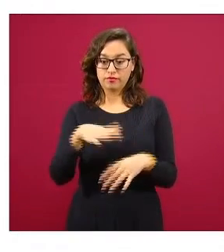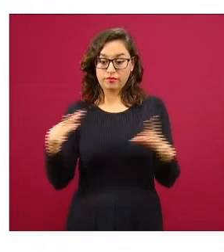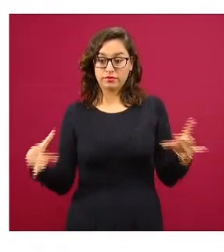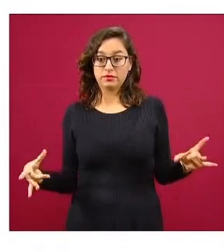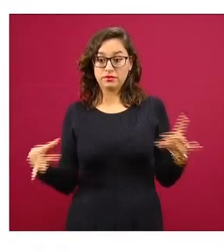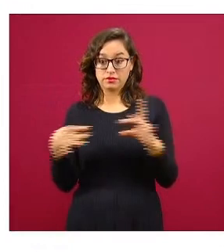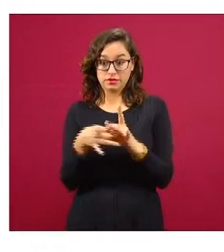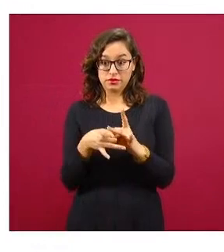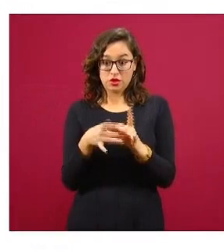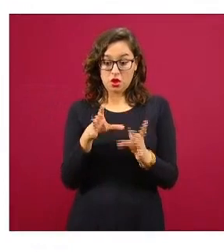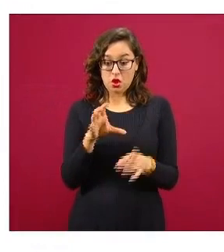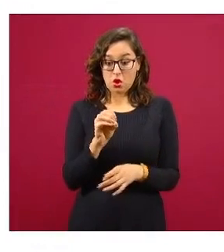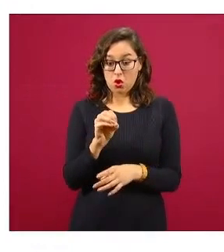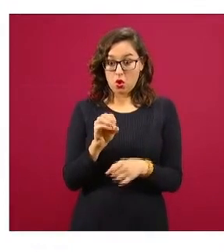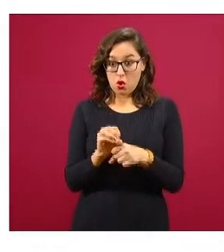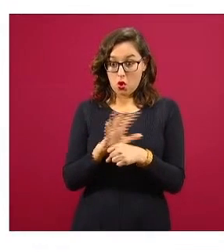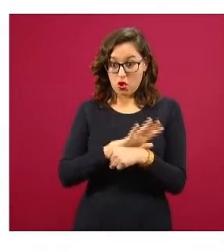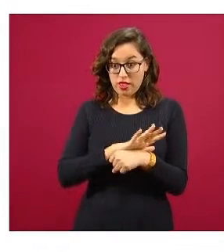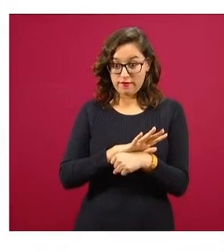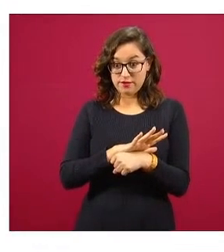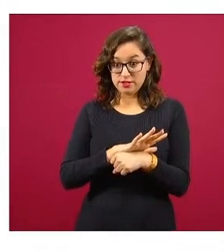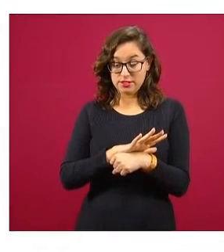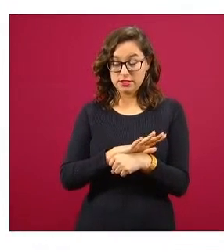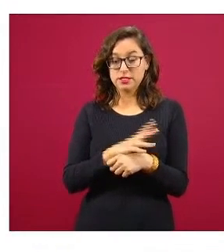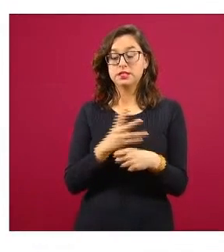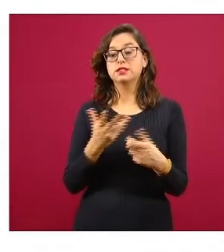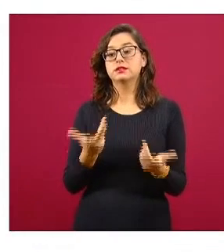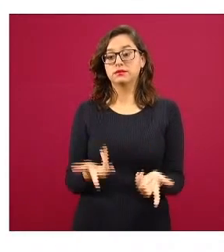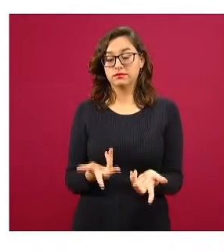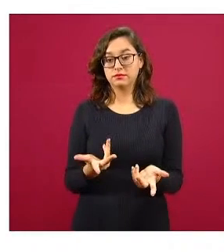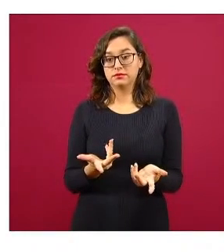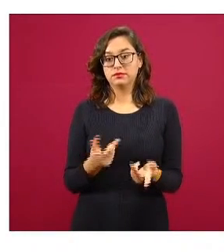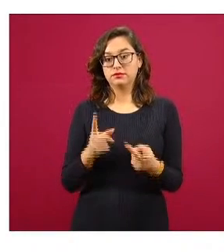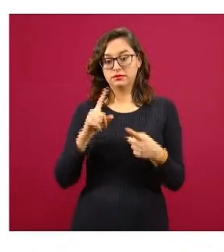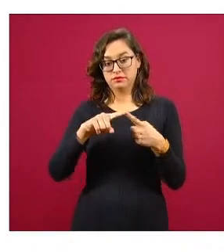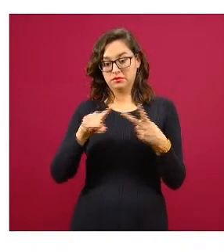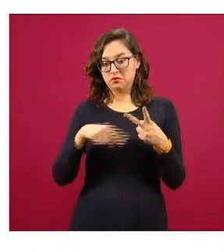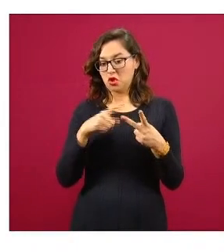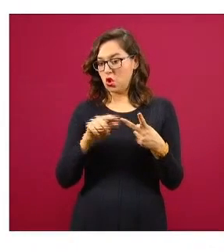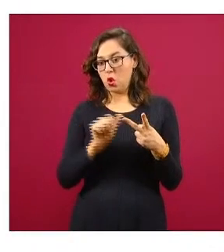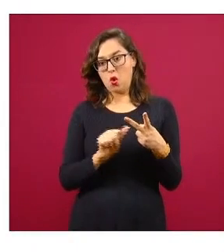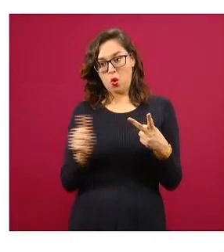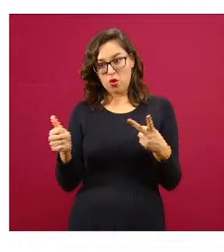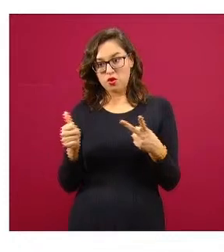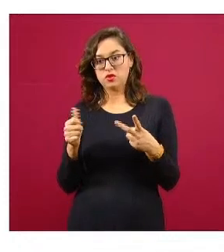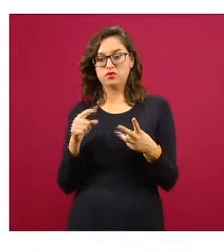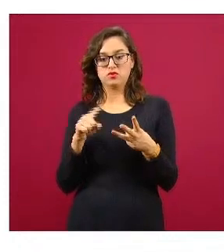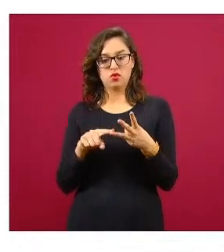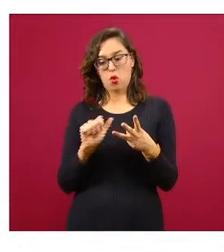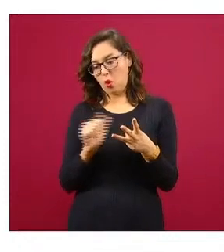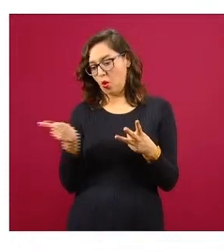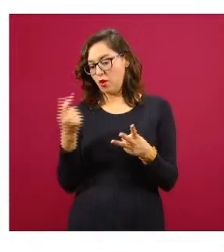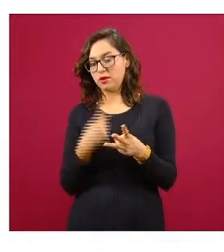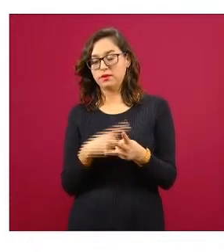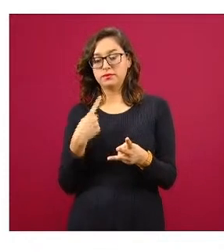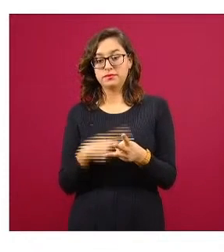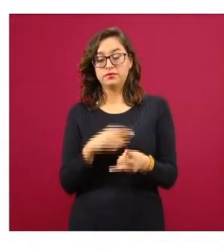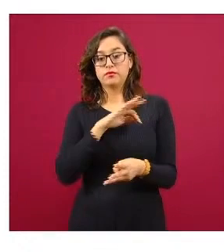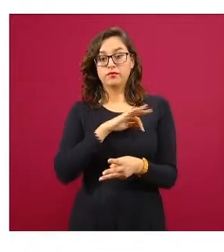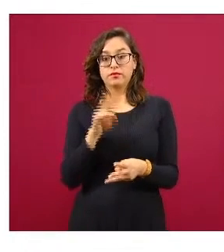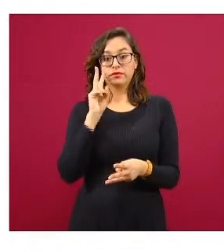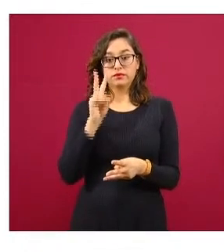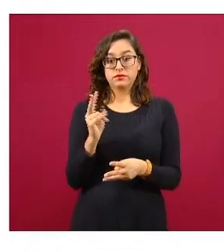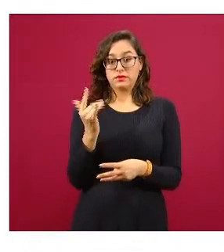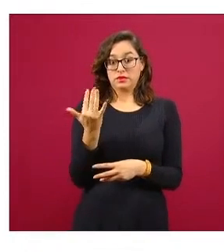directamente con coronavirus indirectamente y otras cosas y vemos acá que el 50%